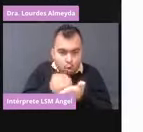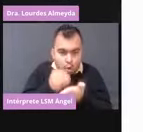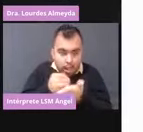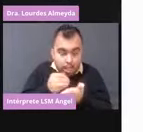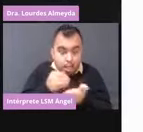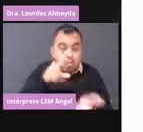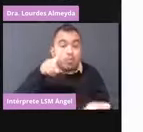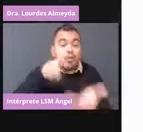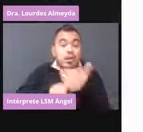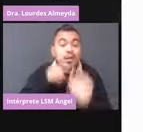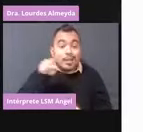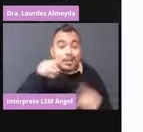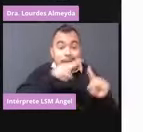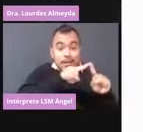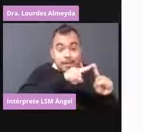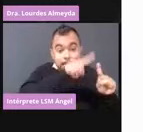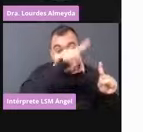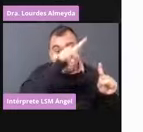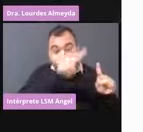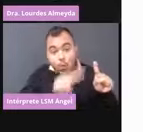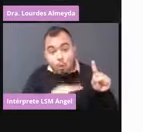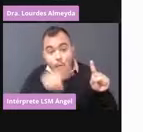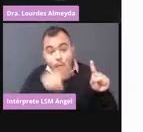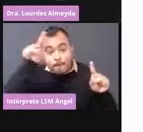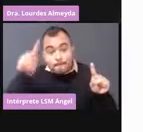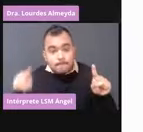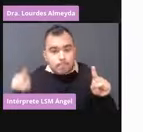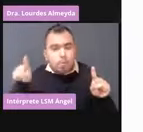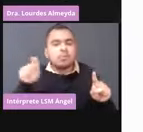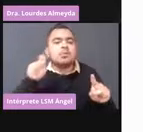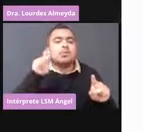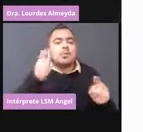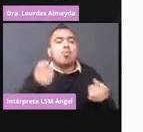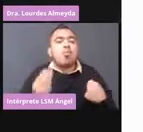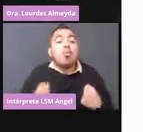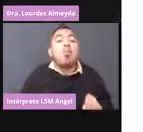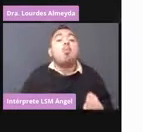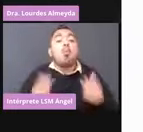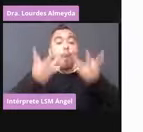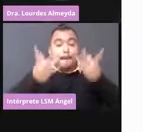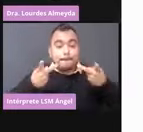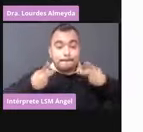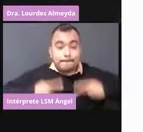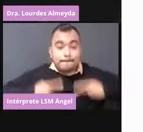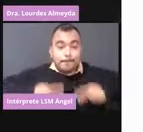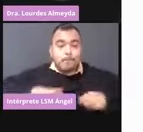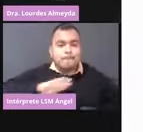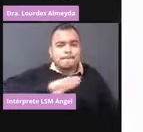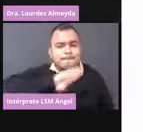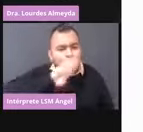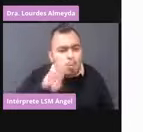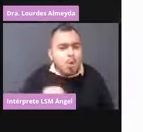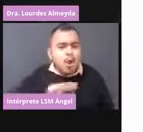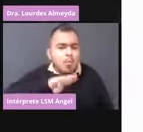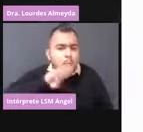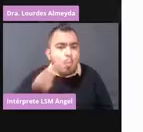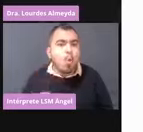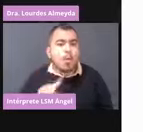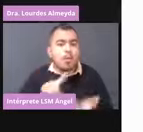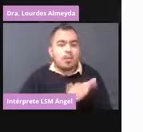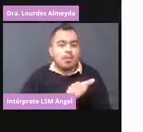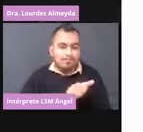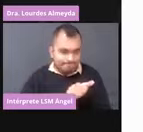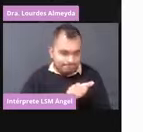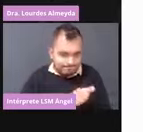da la cantidad de fallecidos que han habido por la cantidad